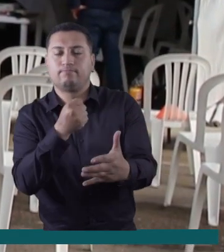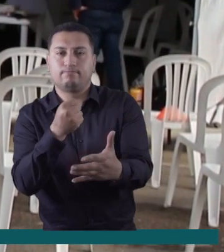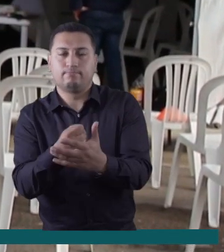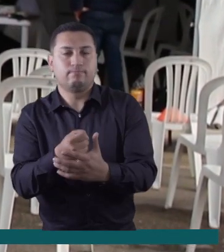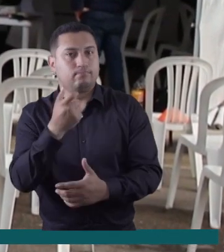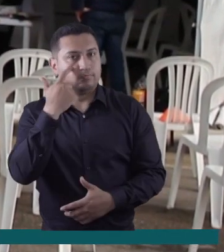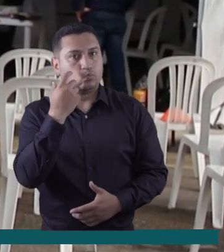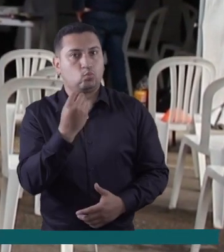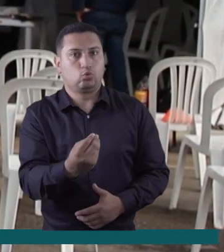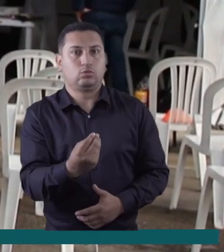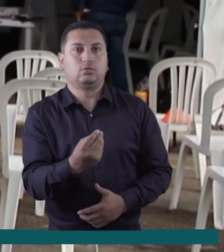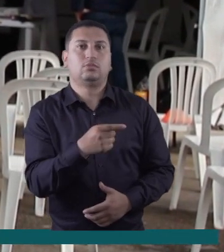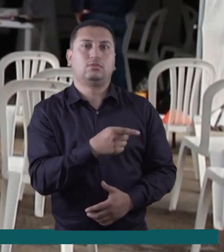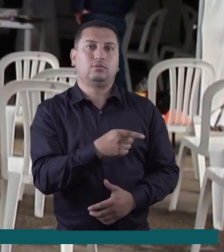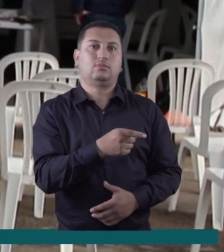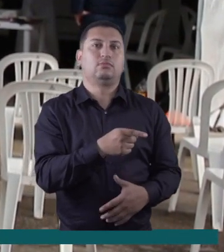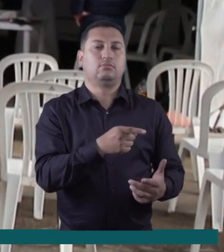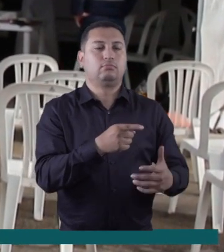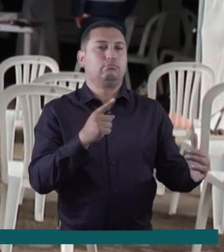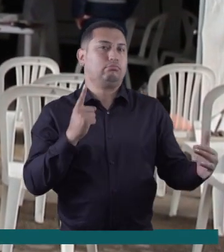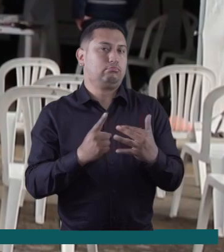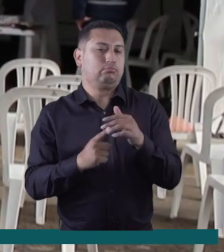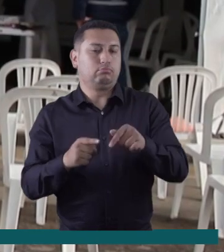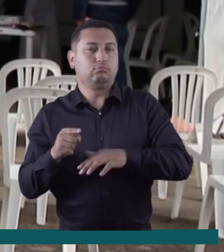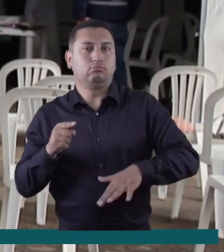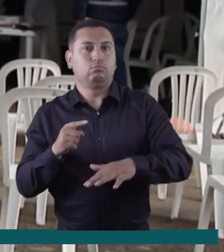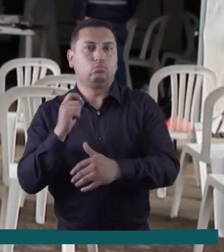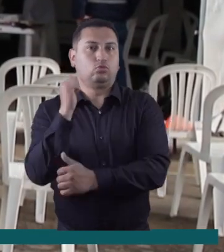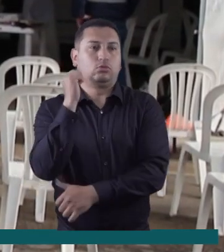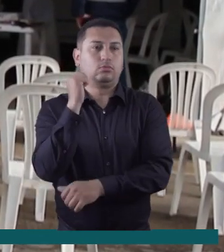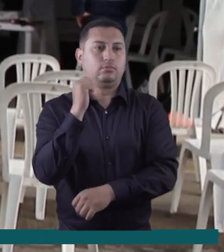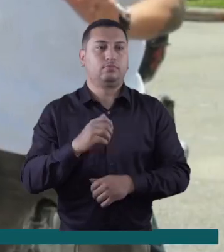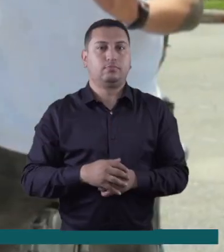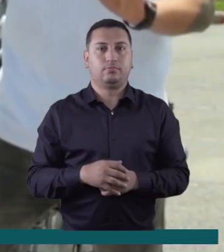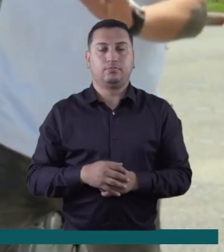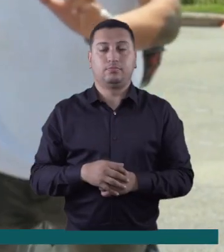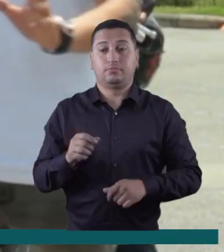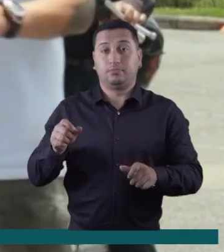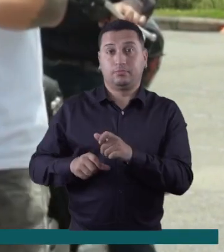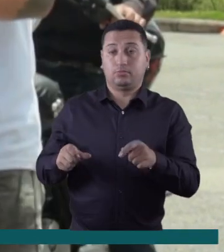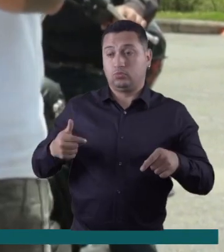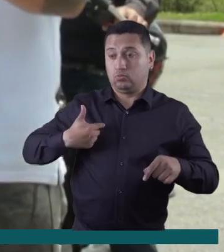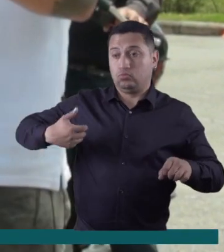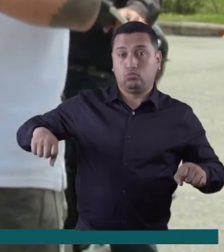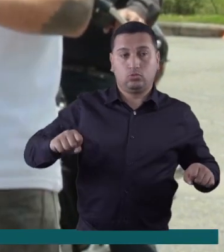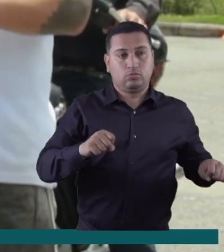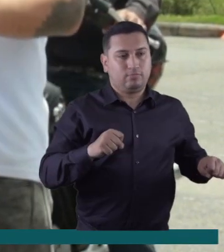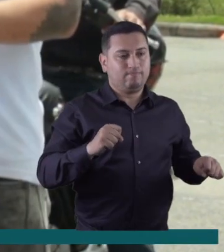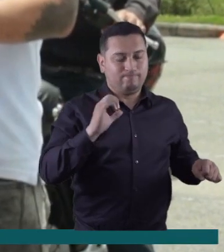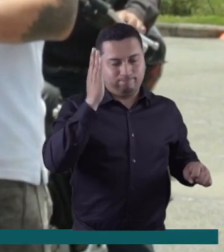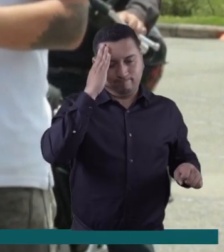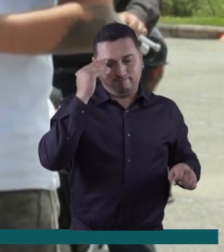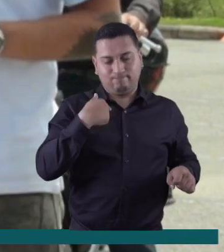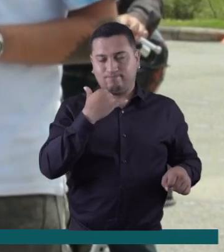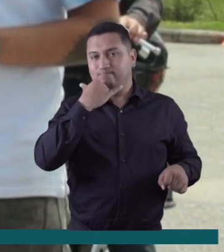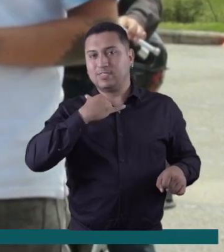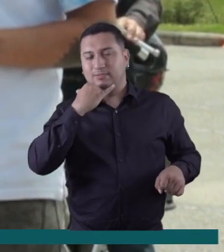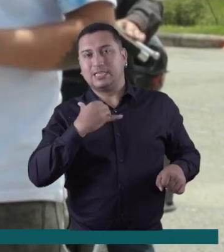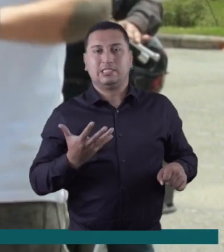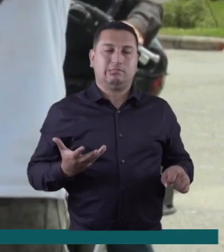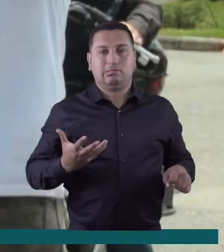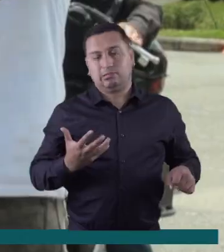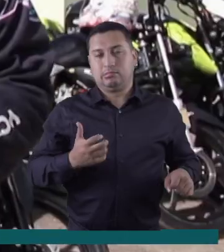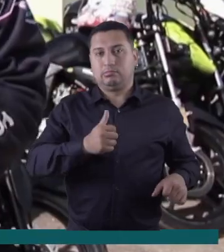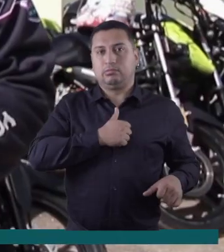Debido al alto índice de siniestralidad que ha habido en Boyacá. Muchos usuarios de motocicleta reconocen sus